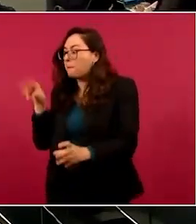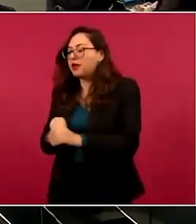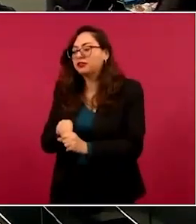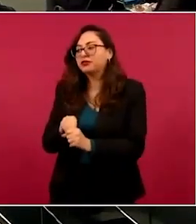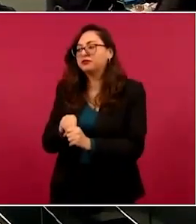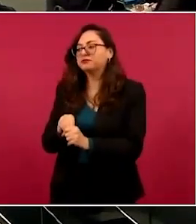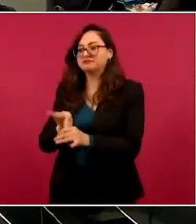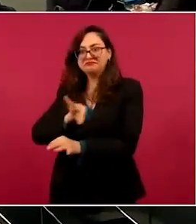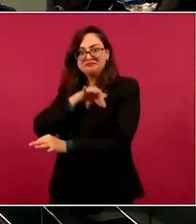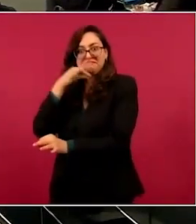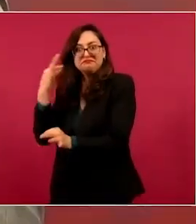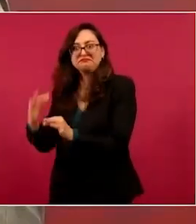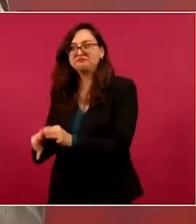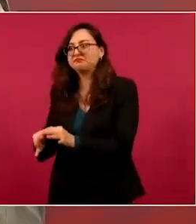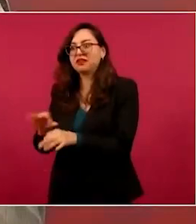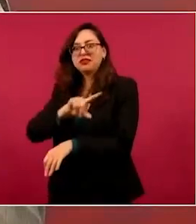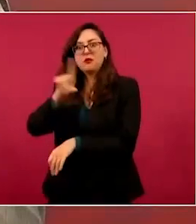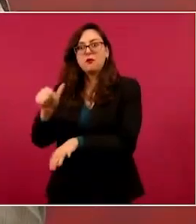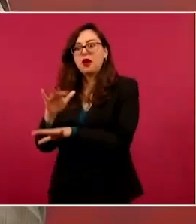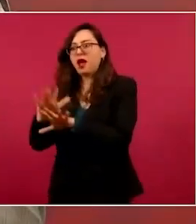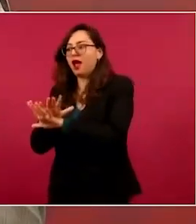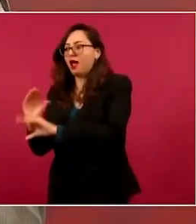particulares.